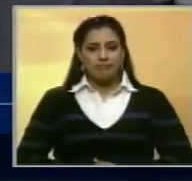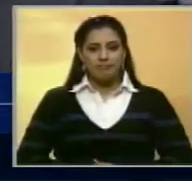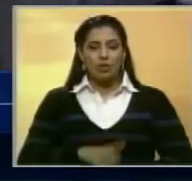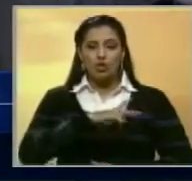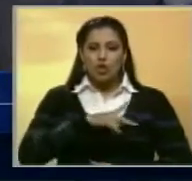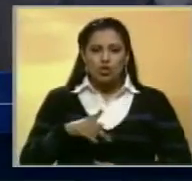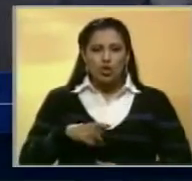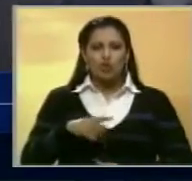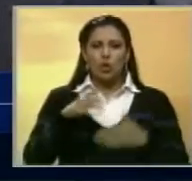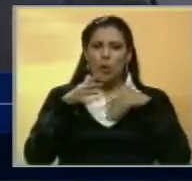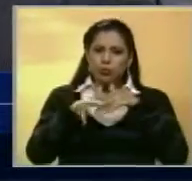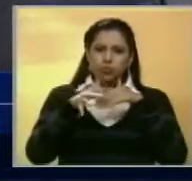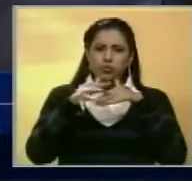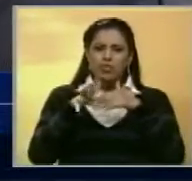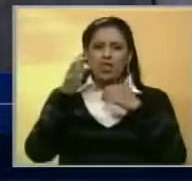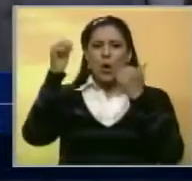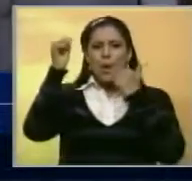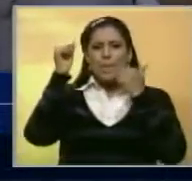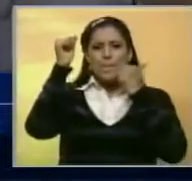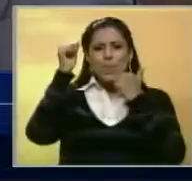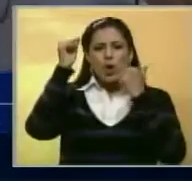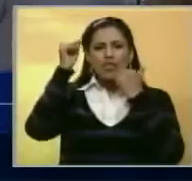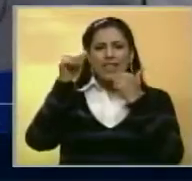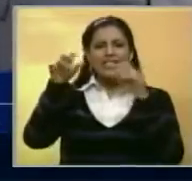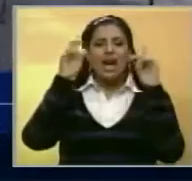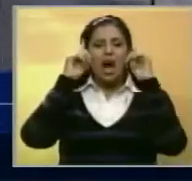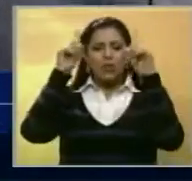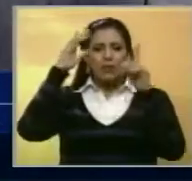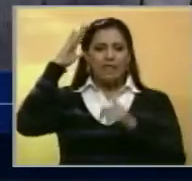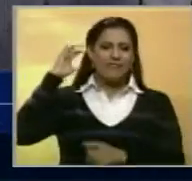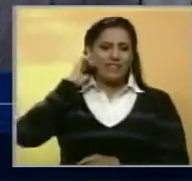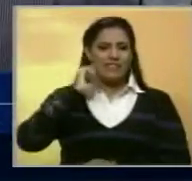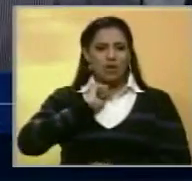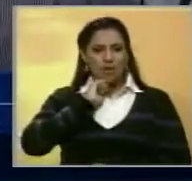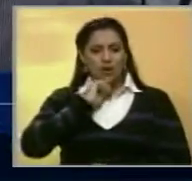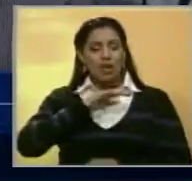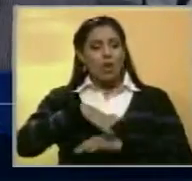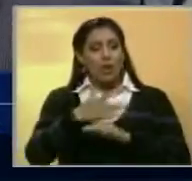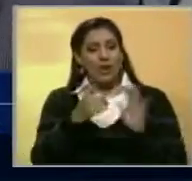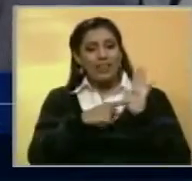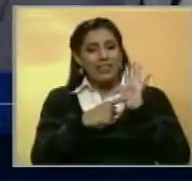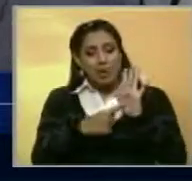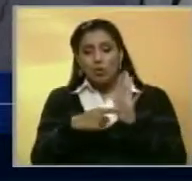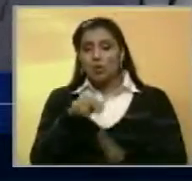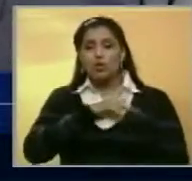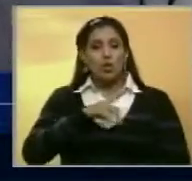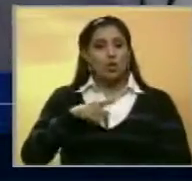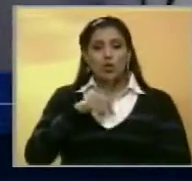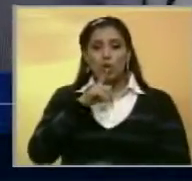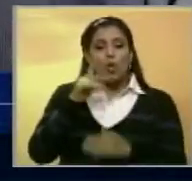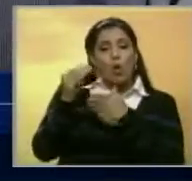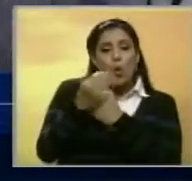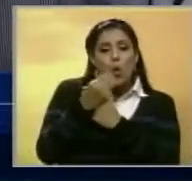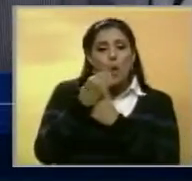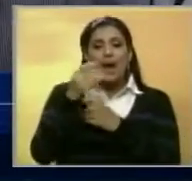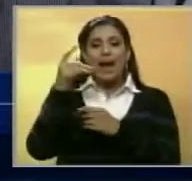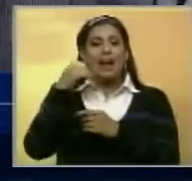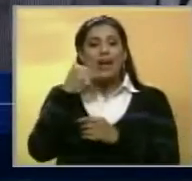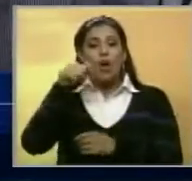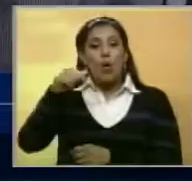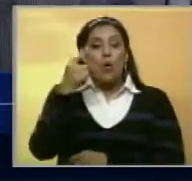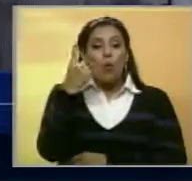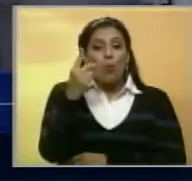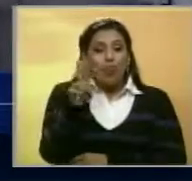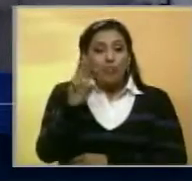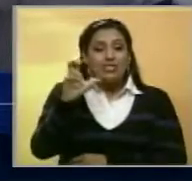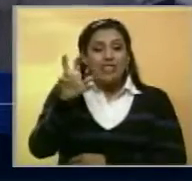Estamos movilizados en una protesta en la autopista Francisco Fajardo demostrando que no va a pasar por debajo de la mesa, que casi hoy